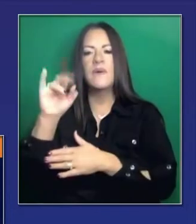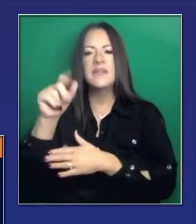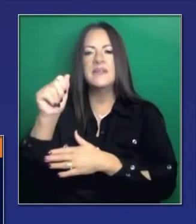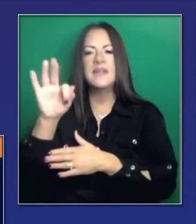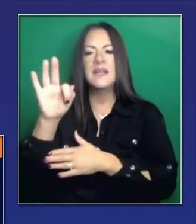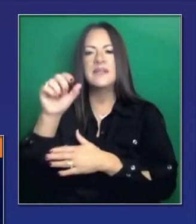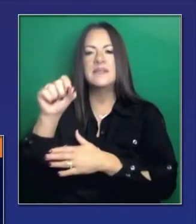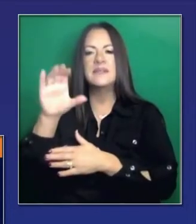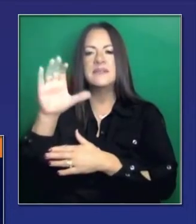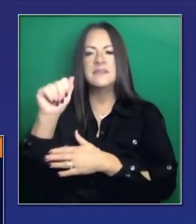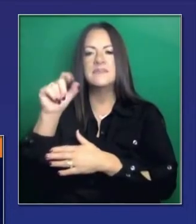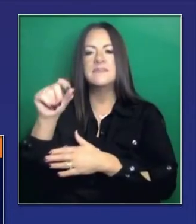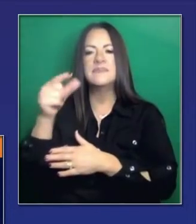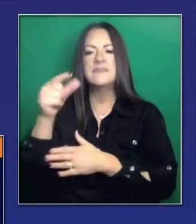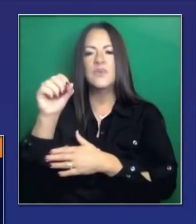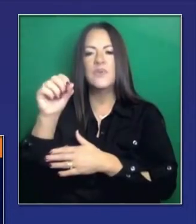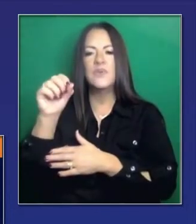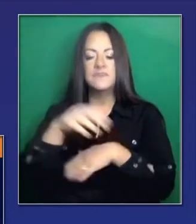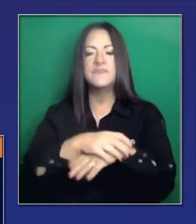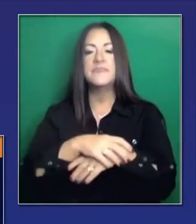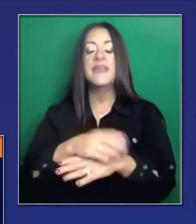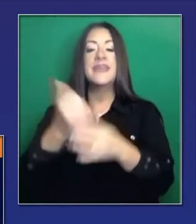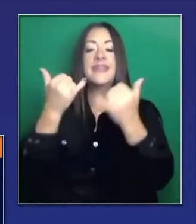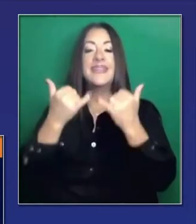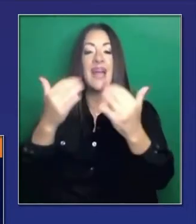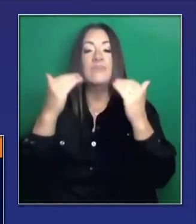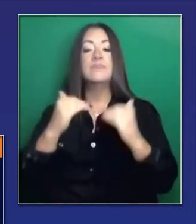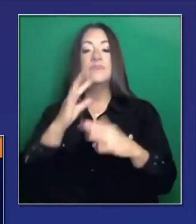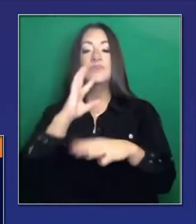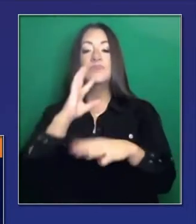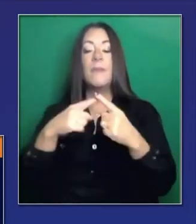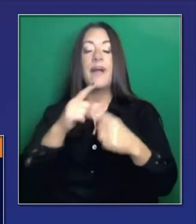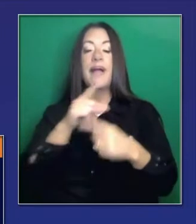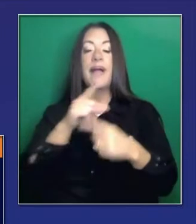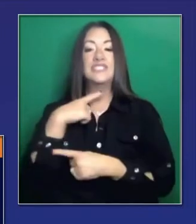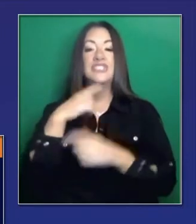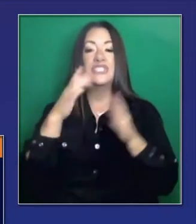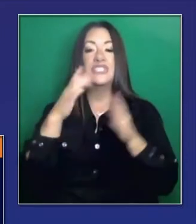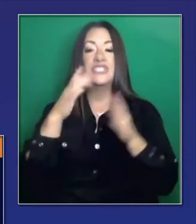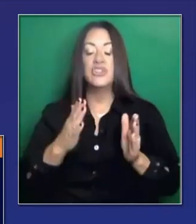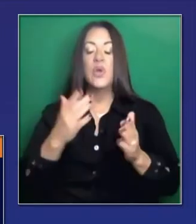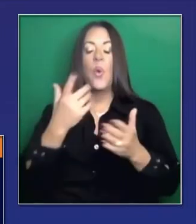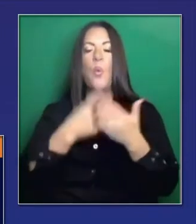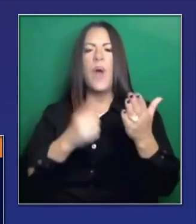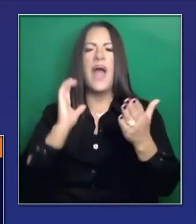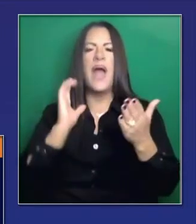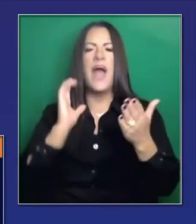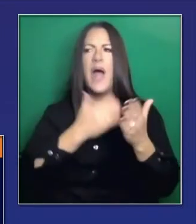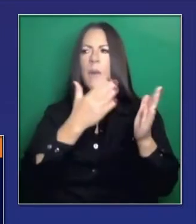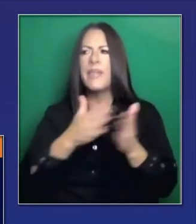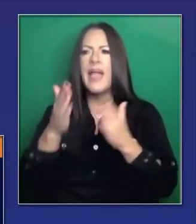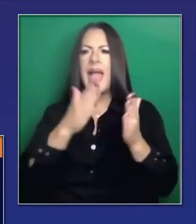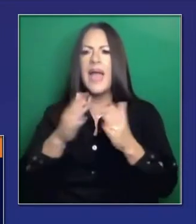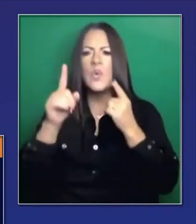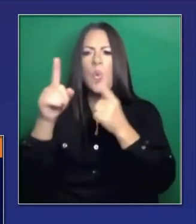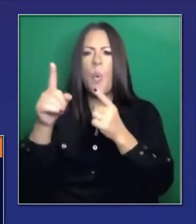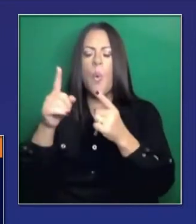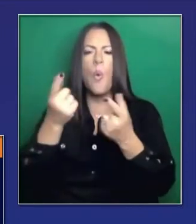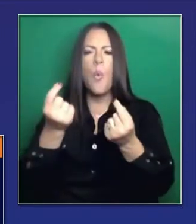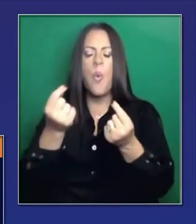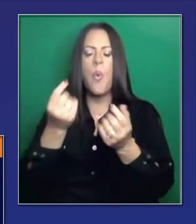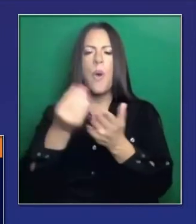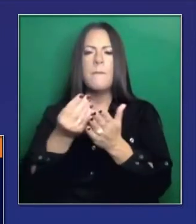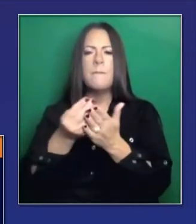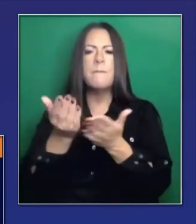presupuesto para el próximo año fiscal. Trabajamos con líderes de la legislatura sobre una estrategia de acción temprana. En